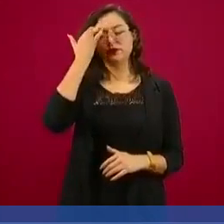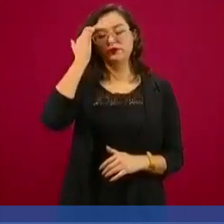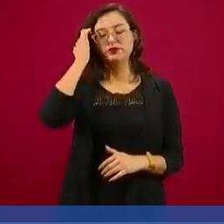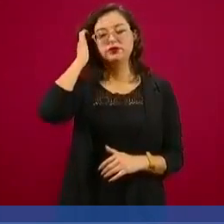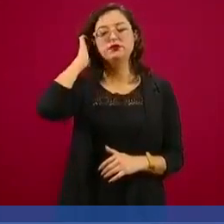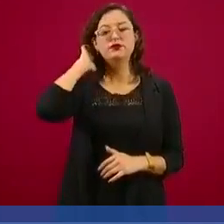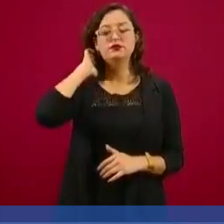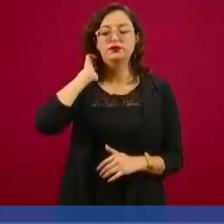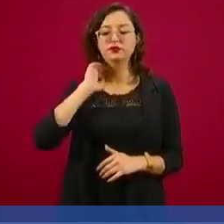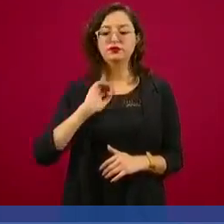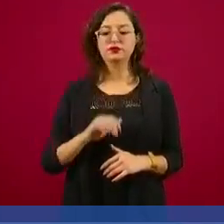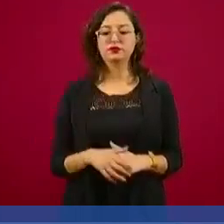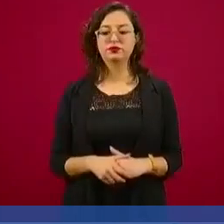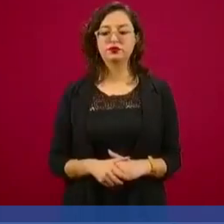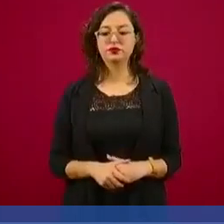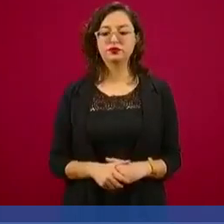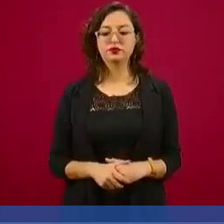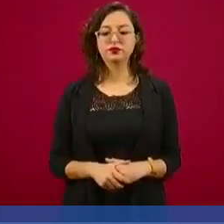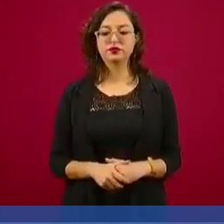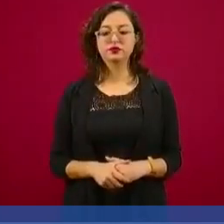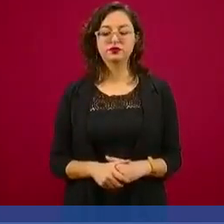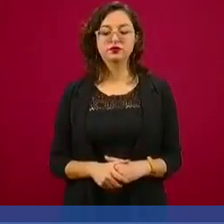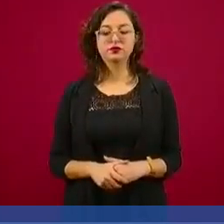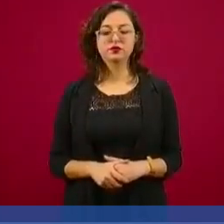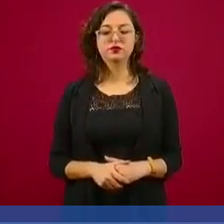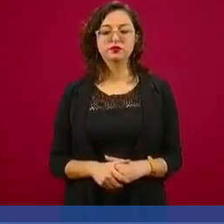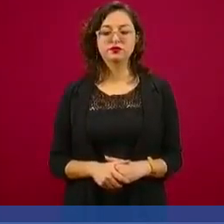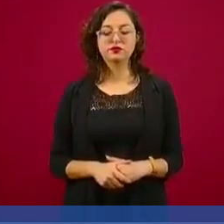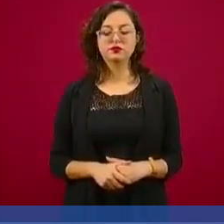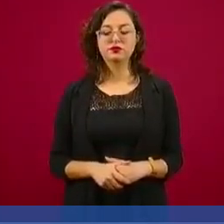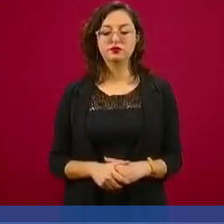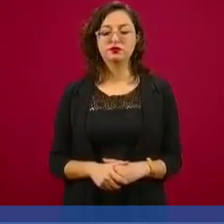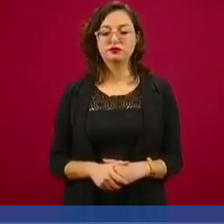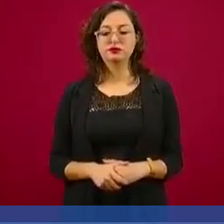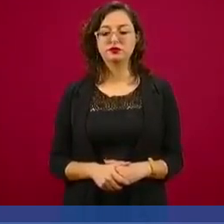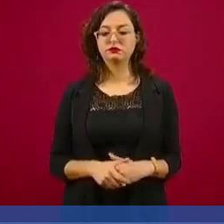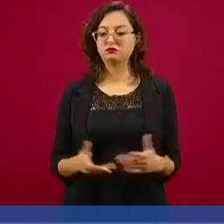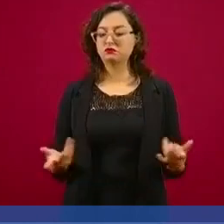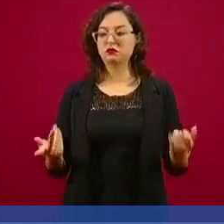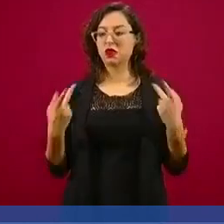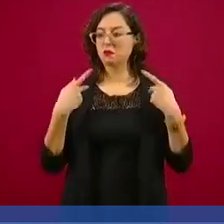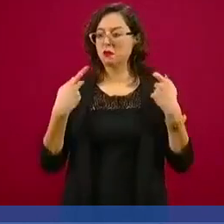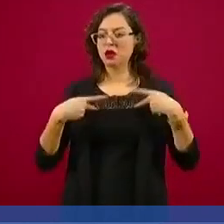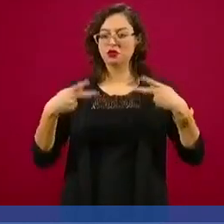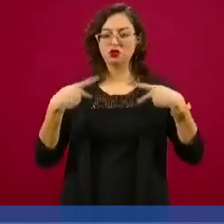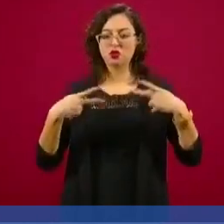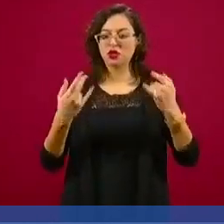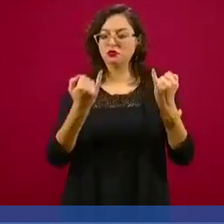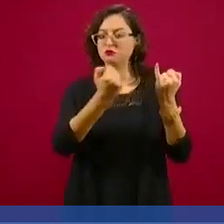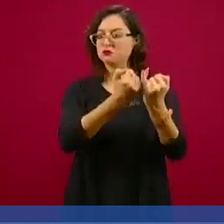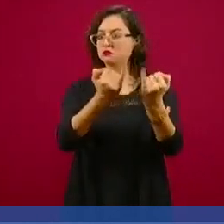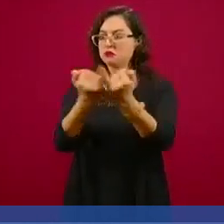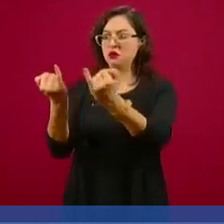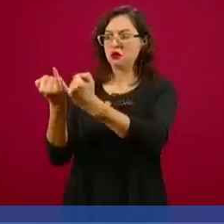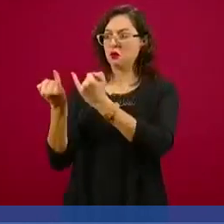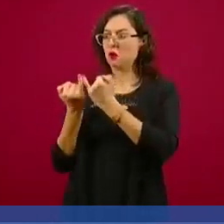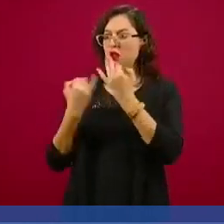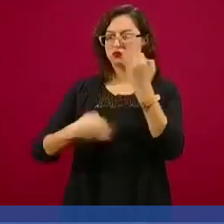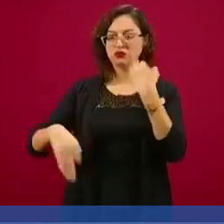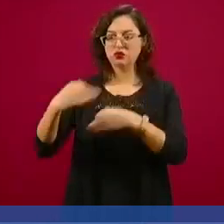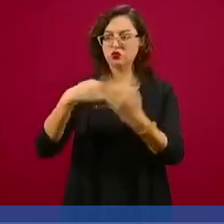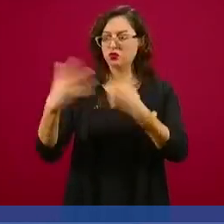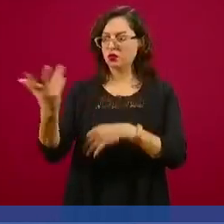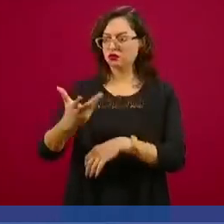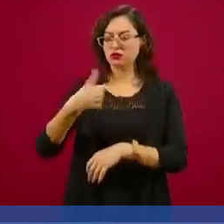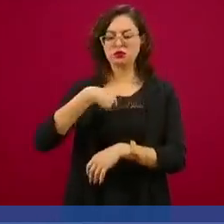actuar como todos, como todos debemos de hacerlo, todos tenemos